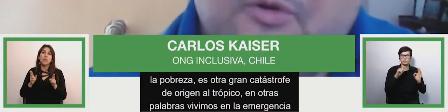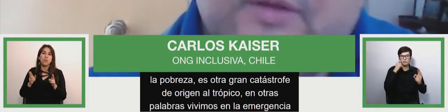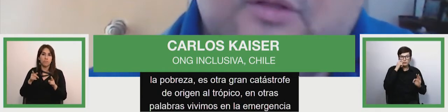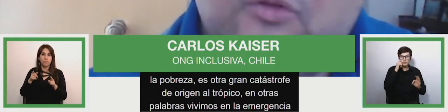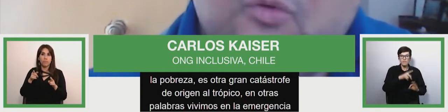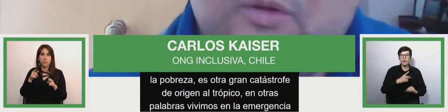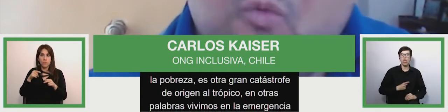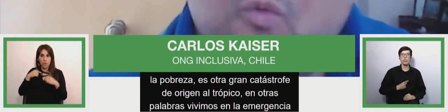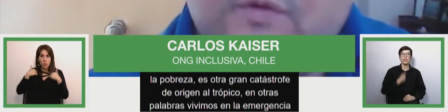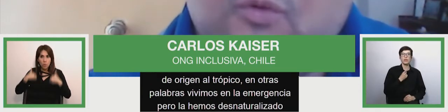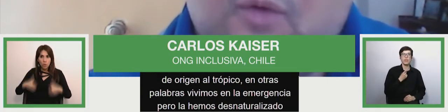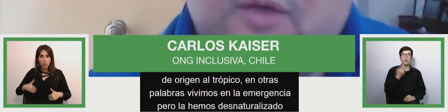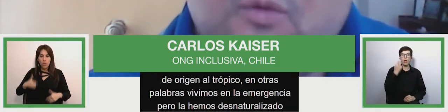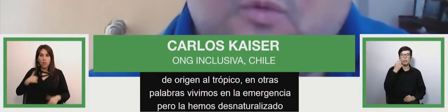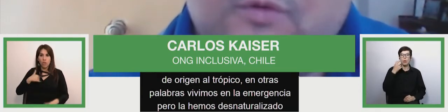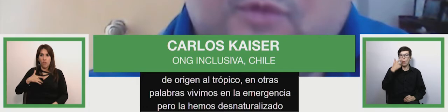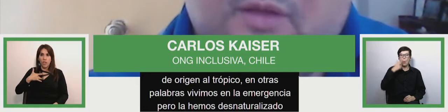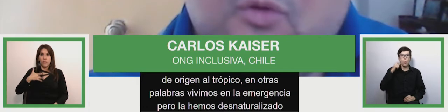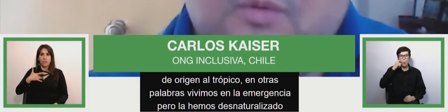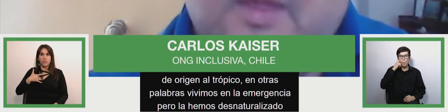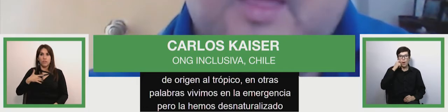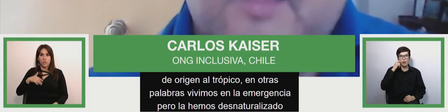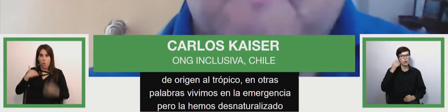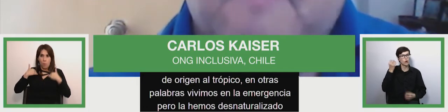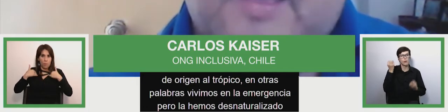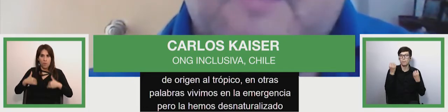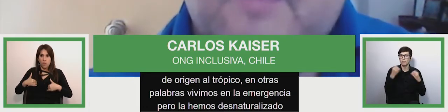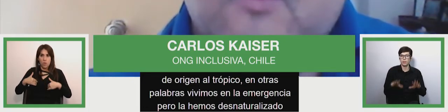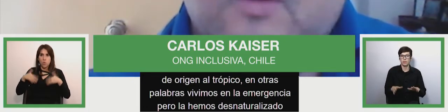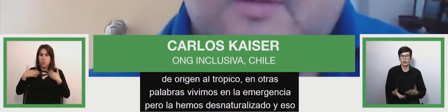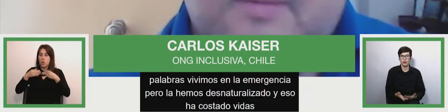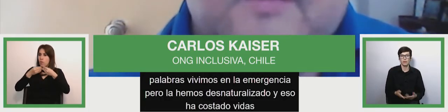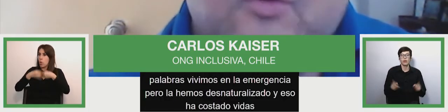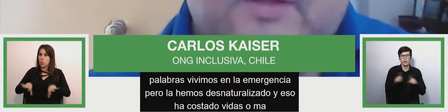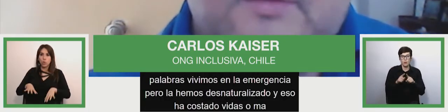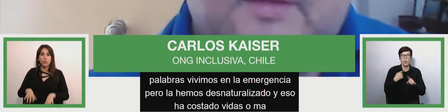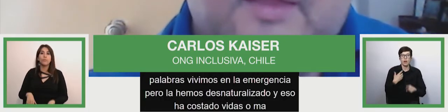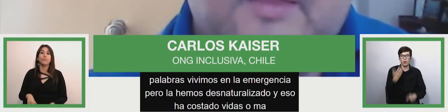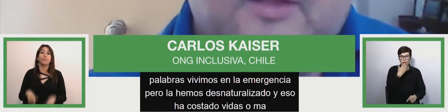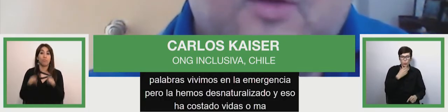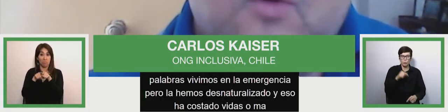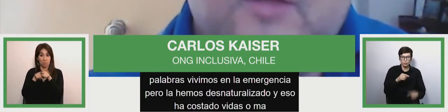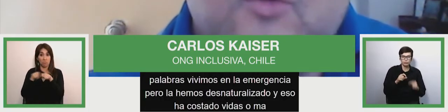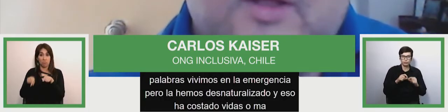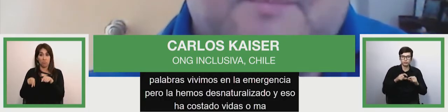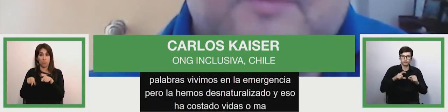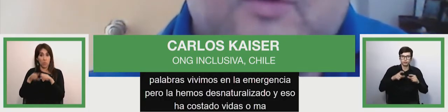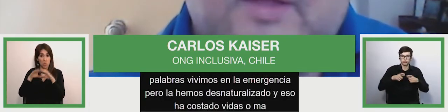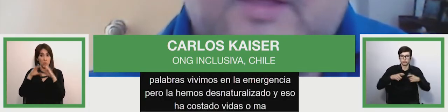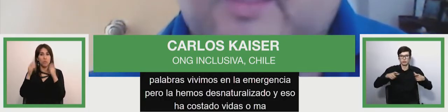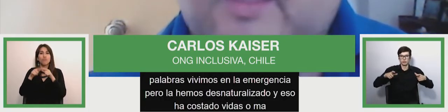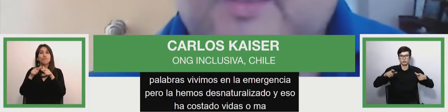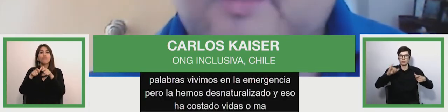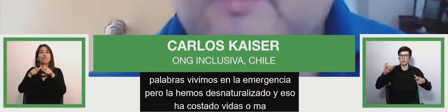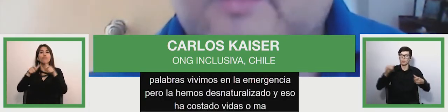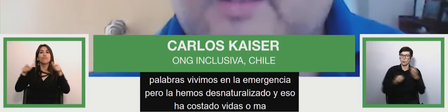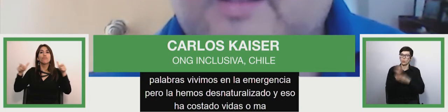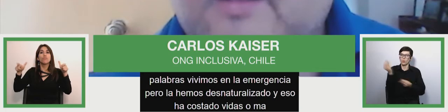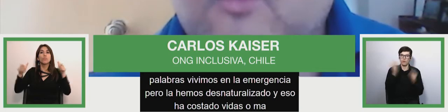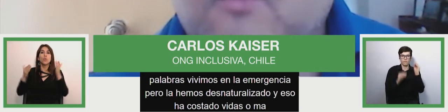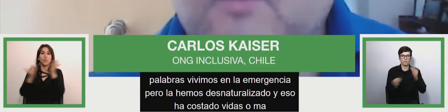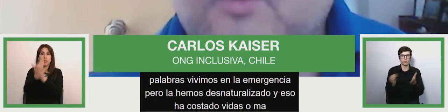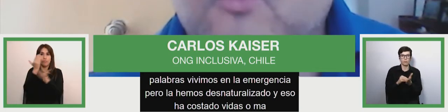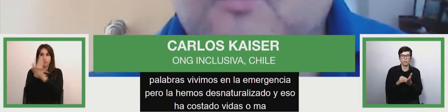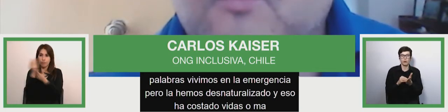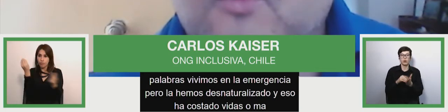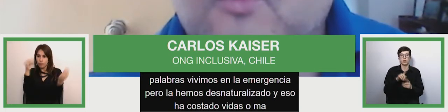por lo tanto nuestro curso ha ido evolucionando va a haber nuevas versiones que desde luego a todas las personas que quedan de la